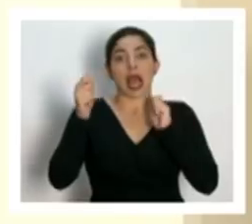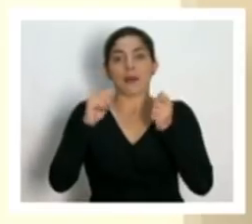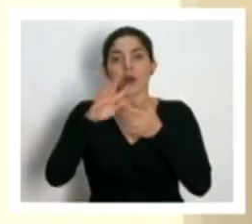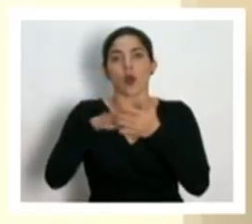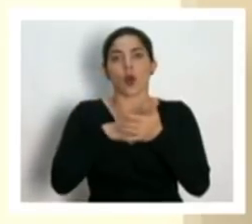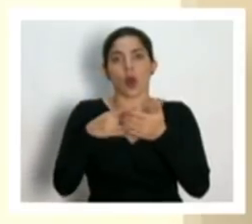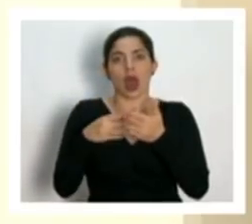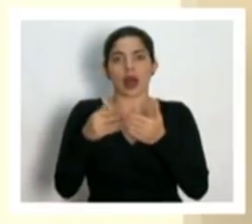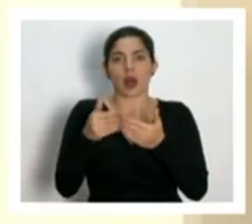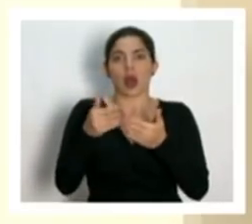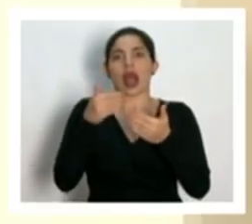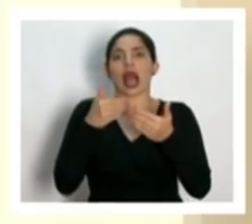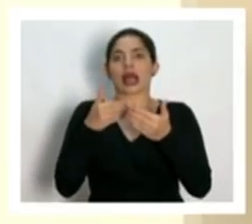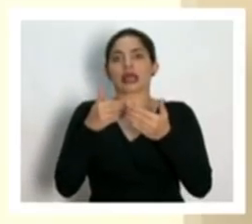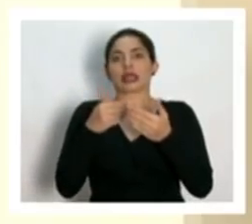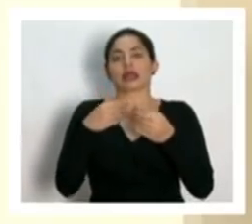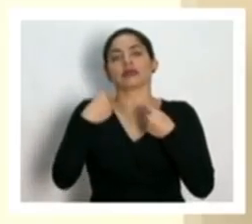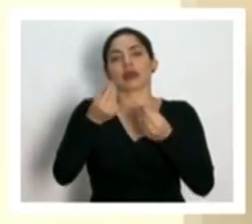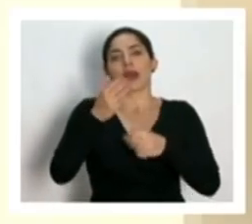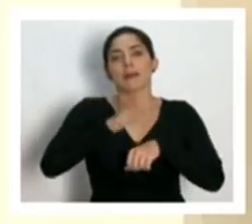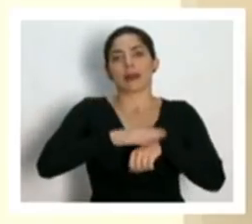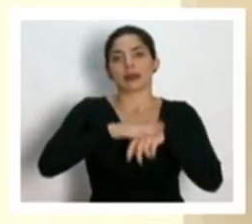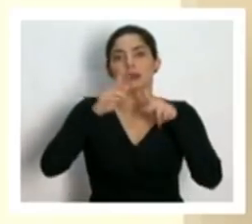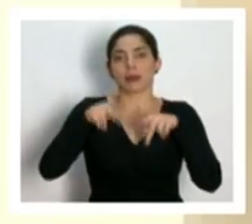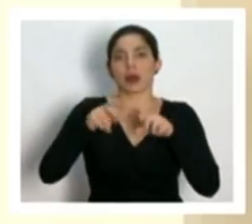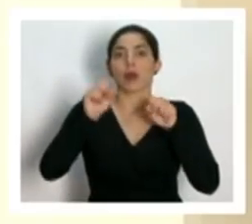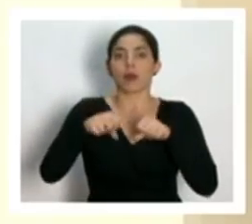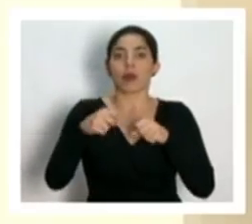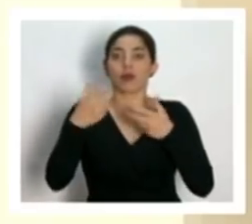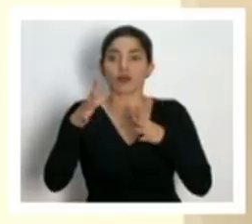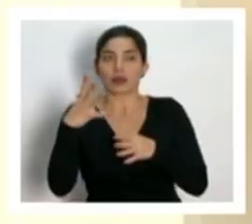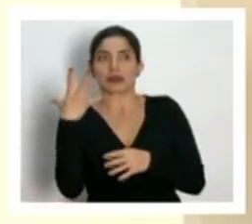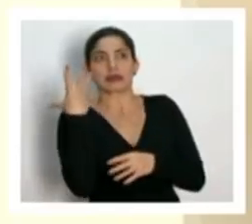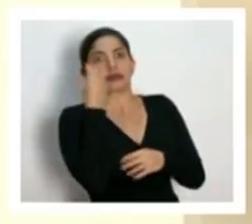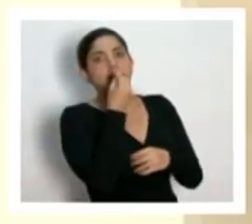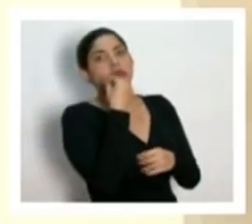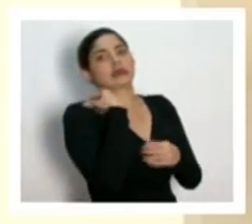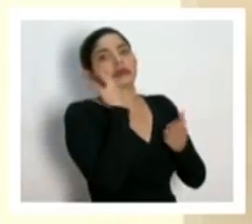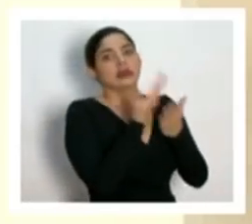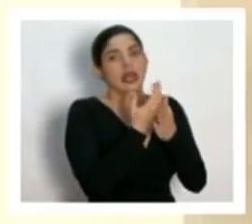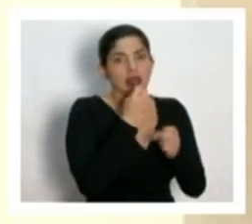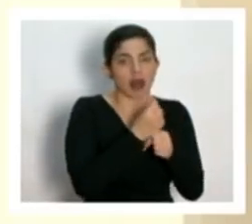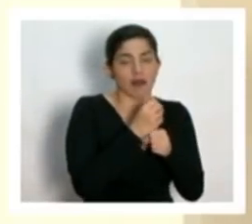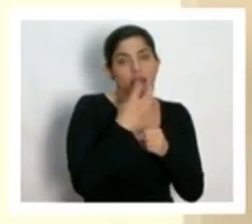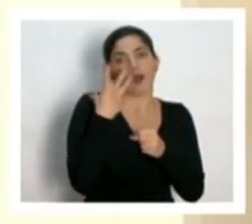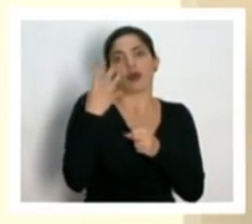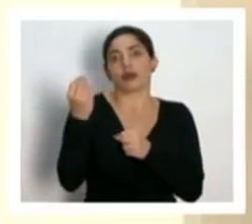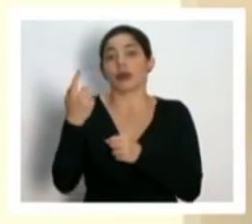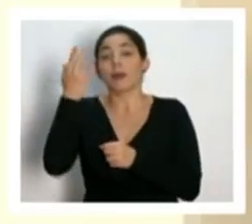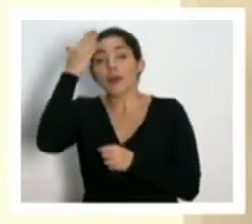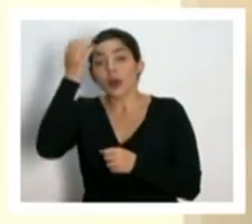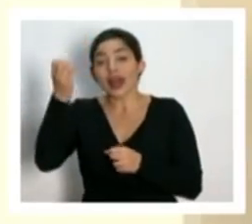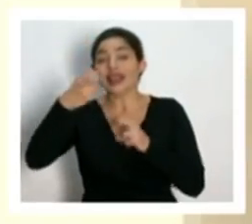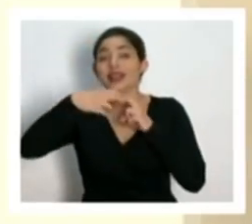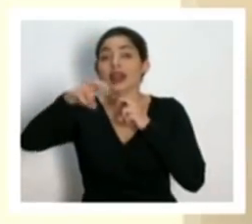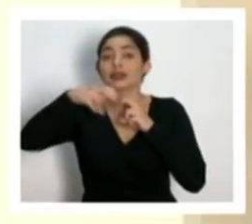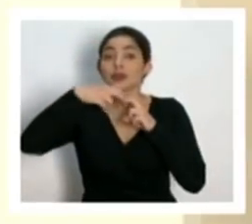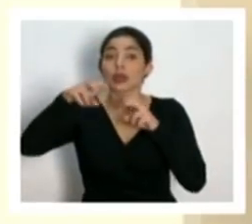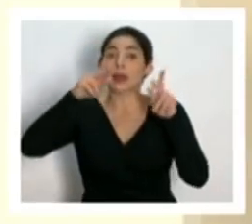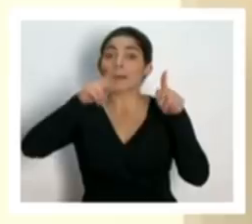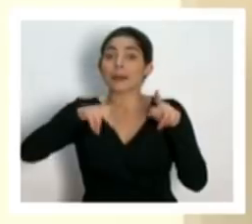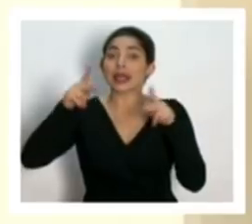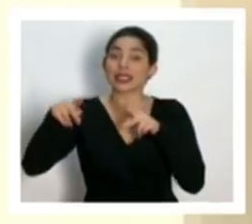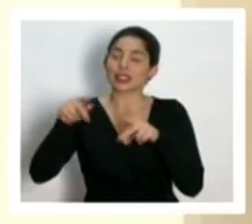sean un poco antes para que les den la posibilidad a la persona de llegar hasta su trabajo porque lo que es transporte de personas